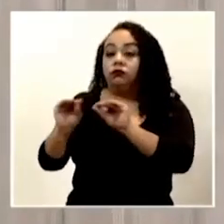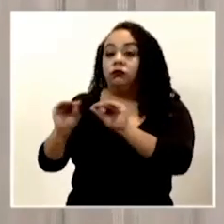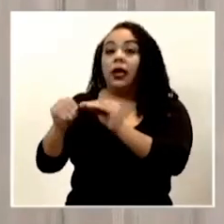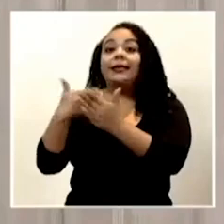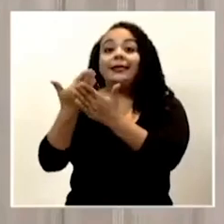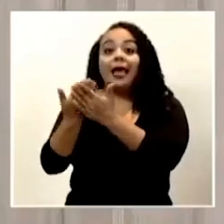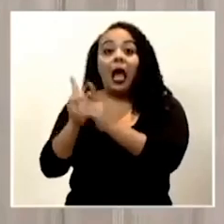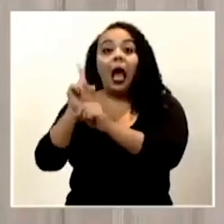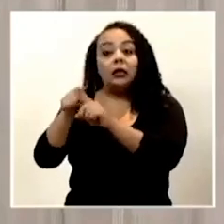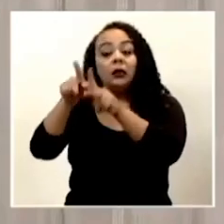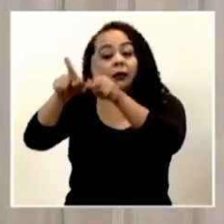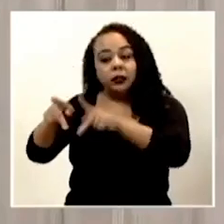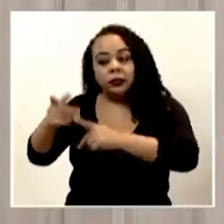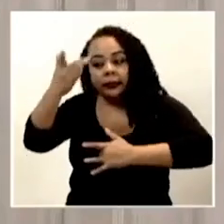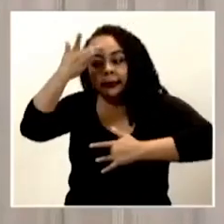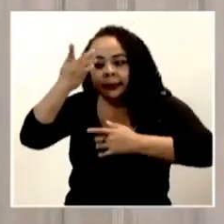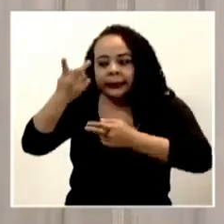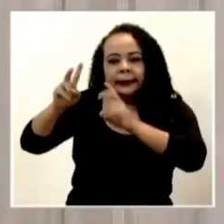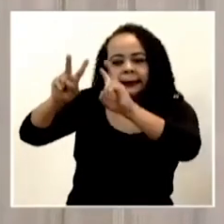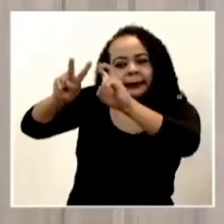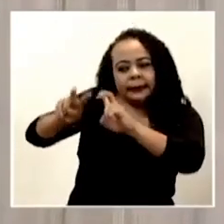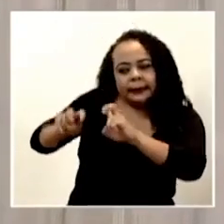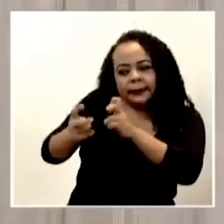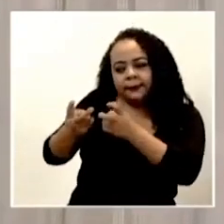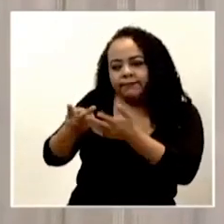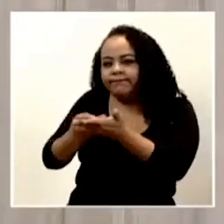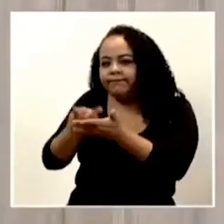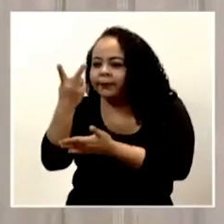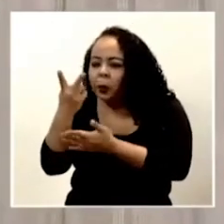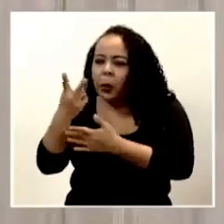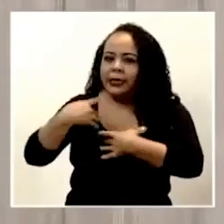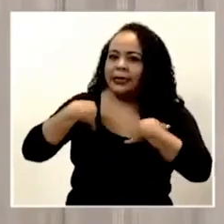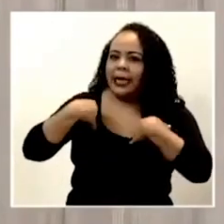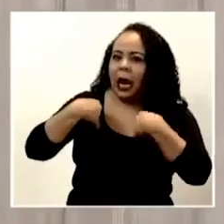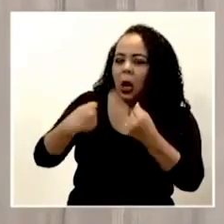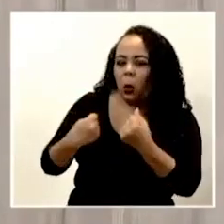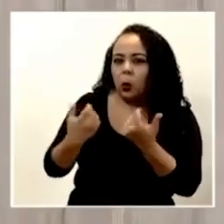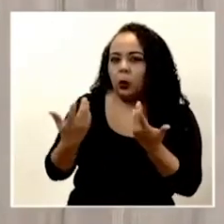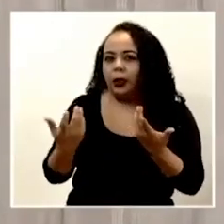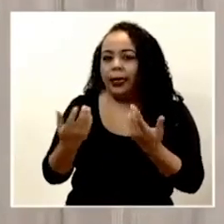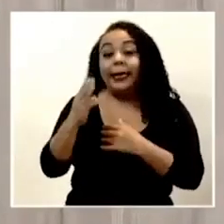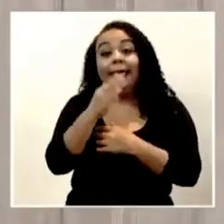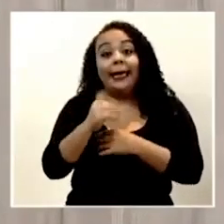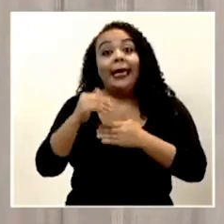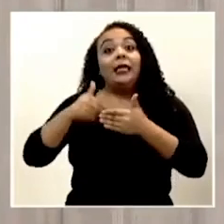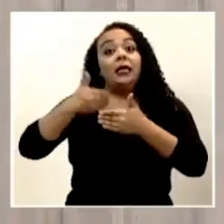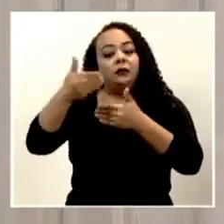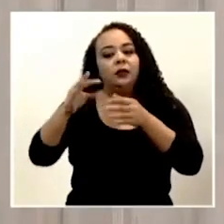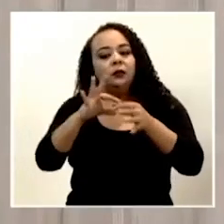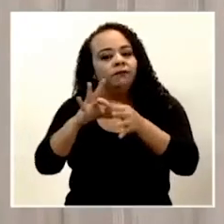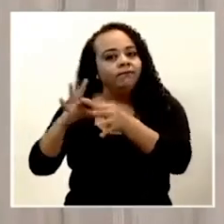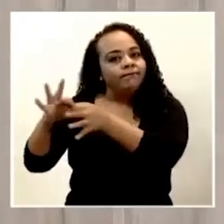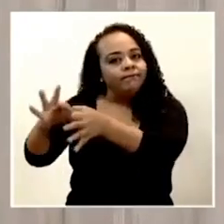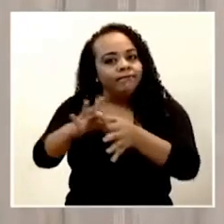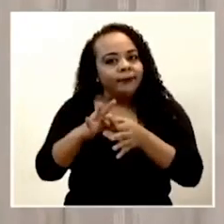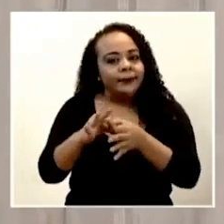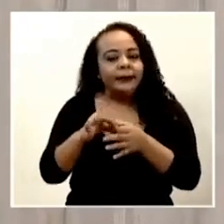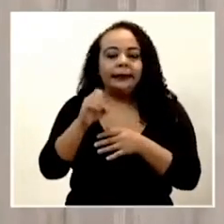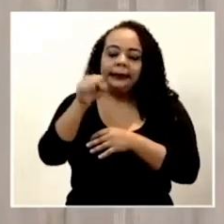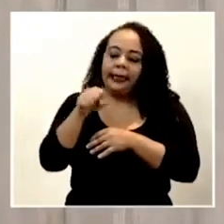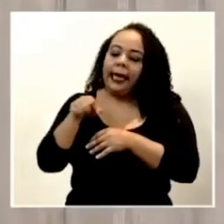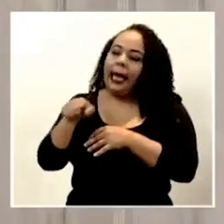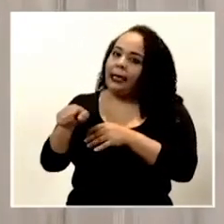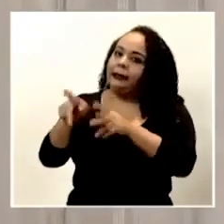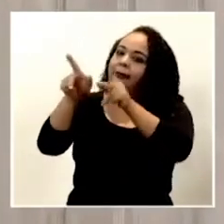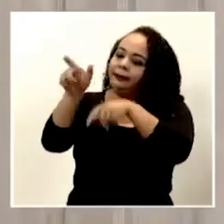paciente, valoran el estado de salud del paciente y luego coordinan que efectivamente este